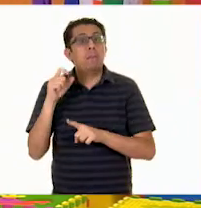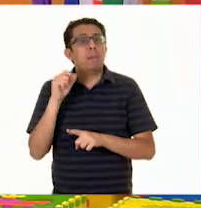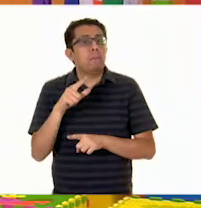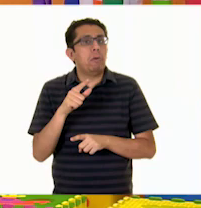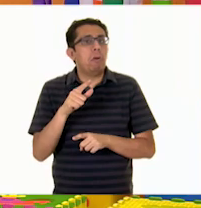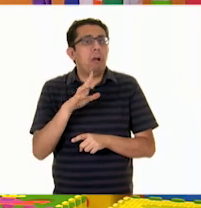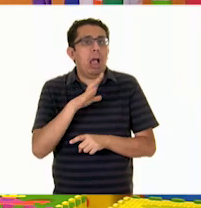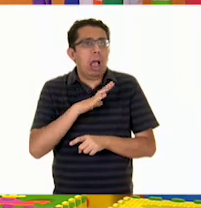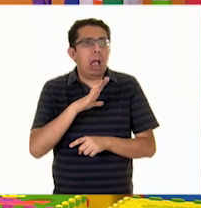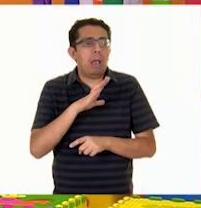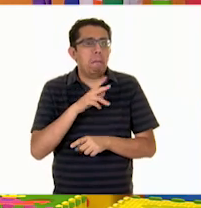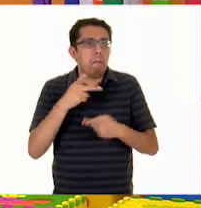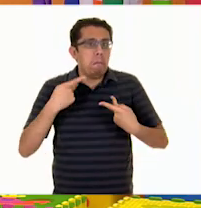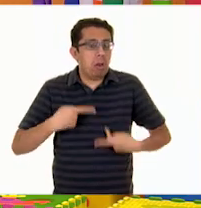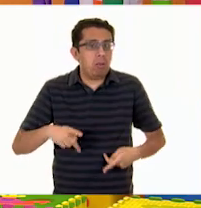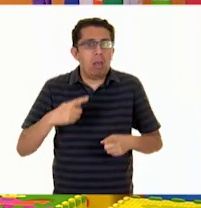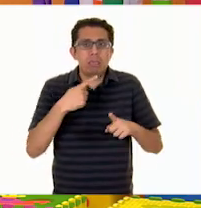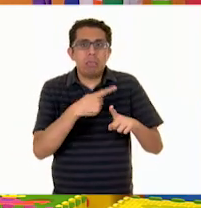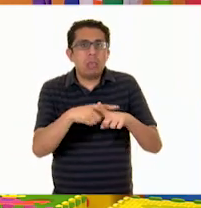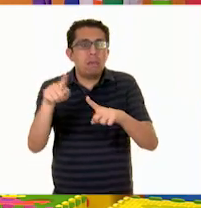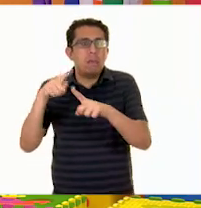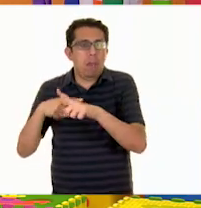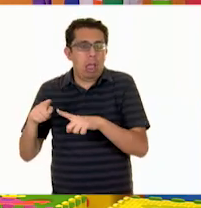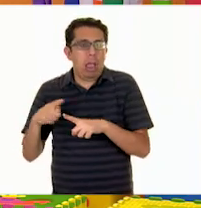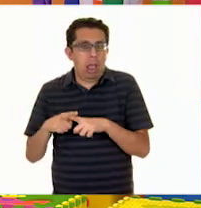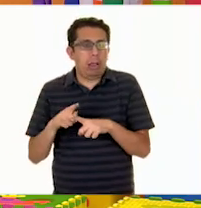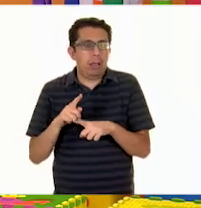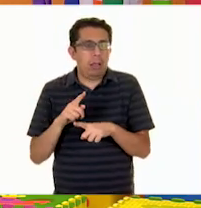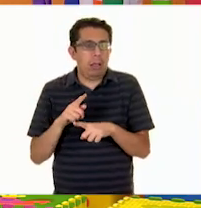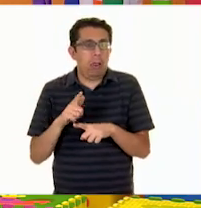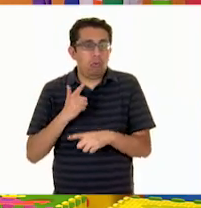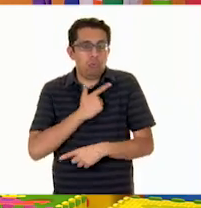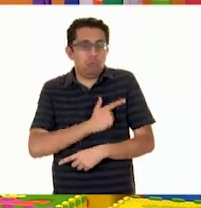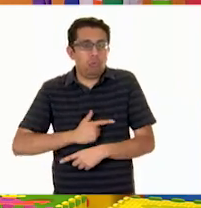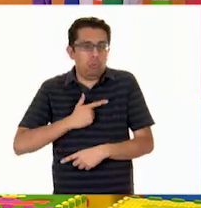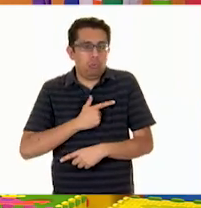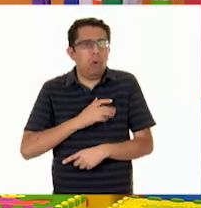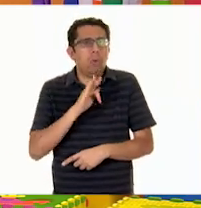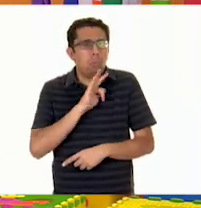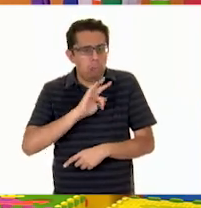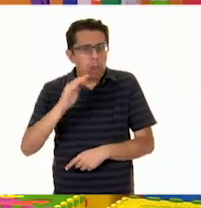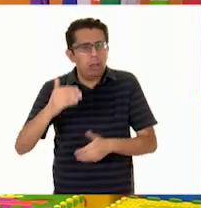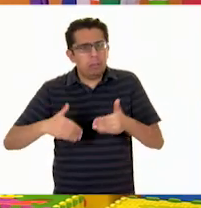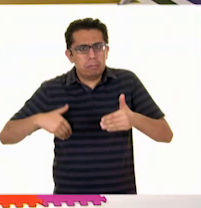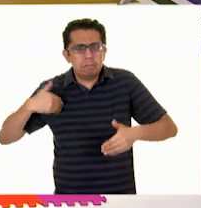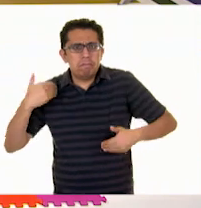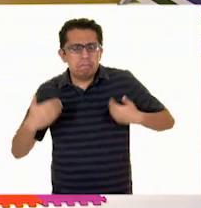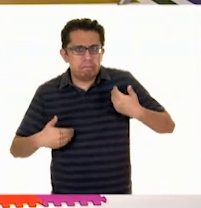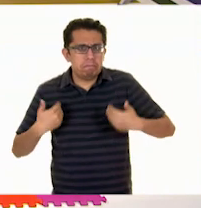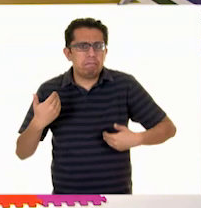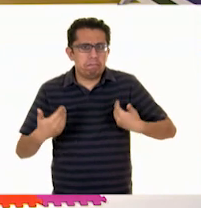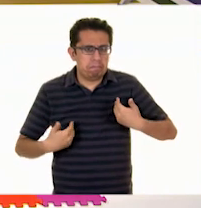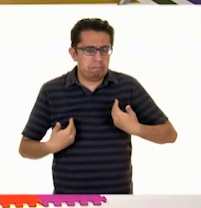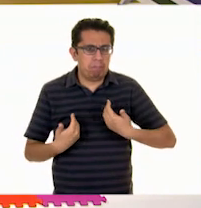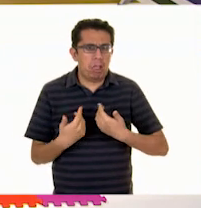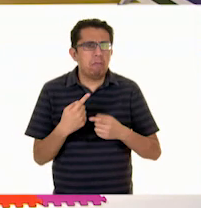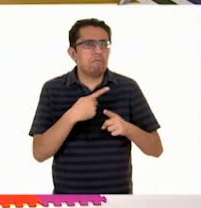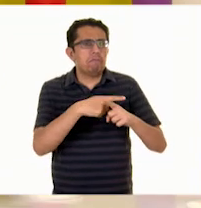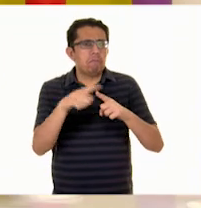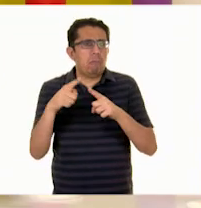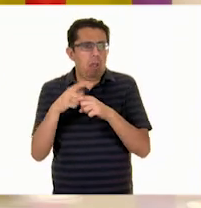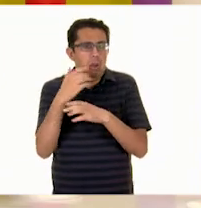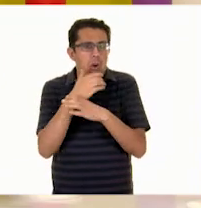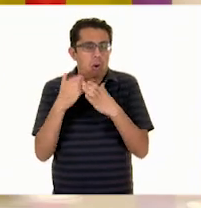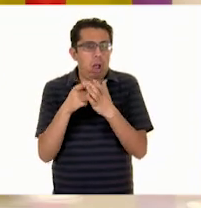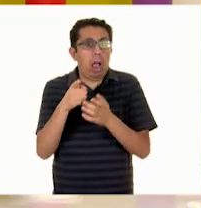todos los gustos y puedes divertirte y sobre todo conocer mucho con las piezas que ahí puedes encontrar porque ellas